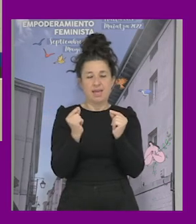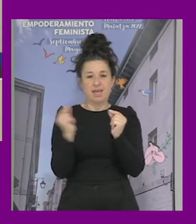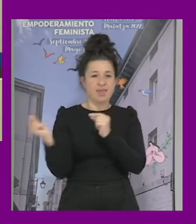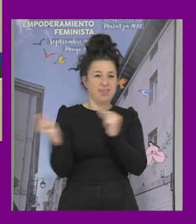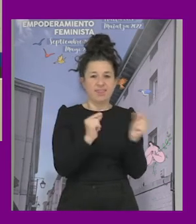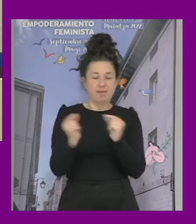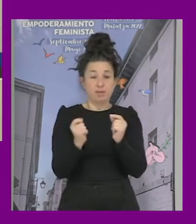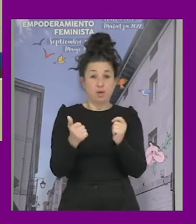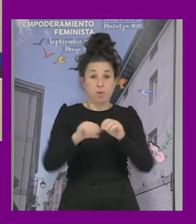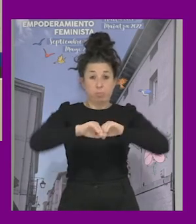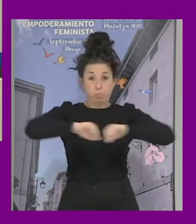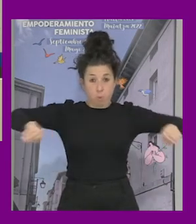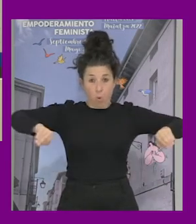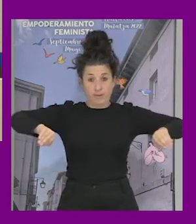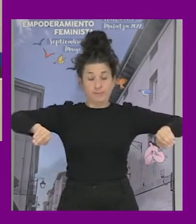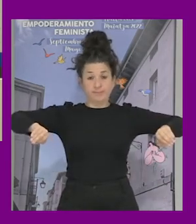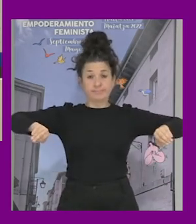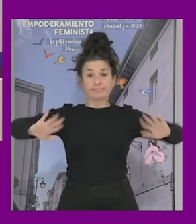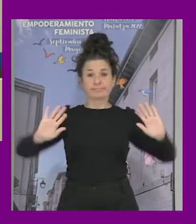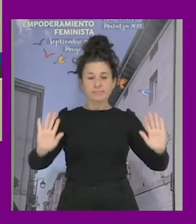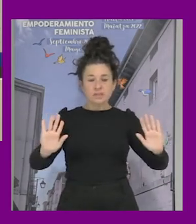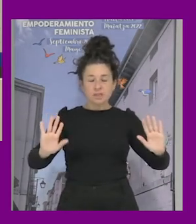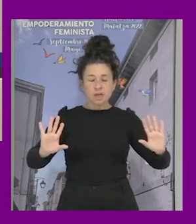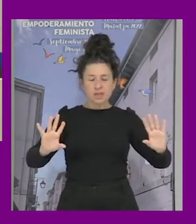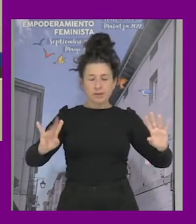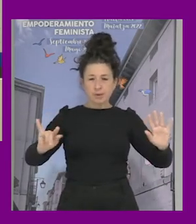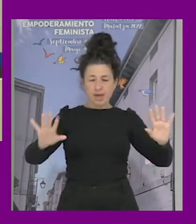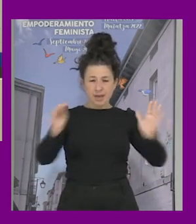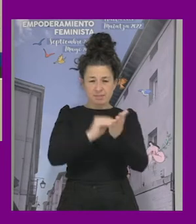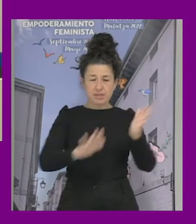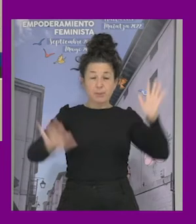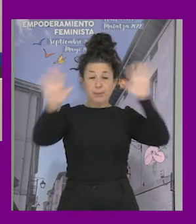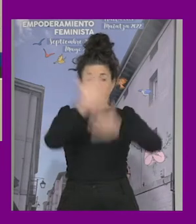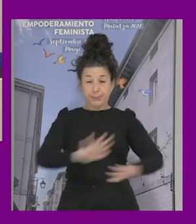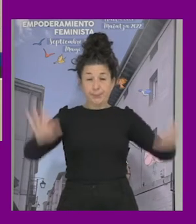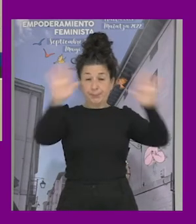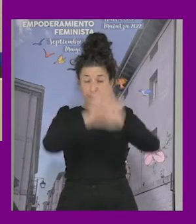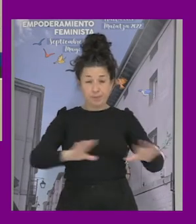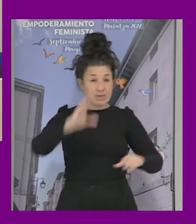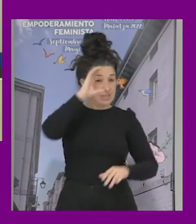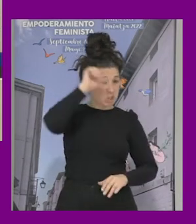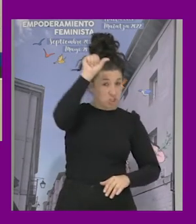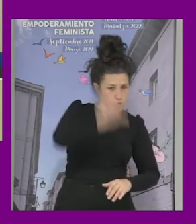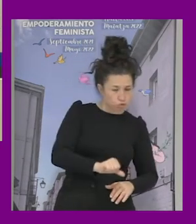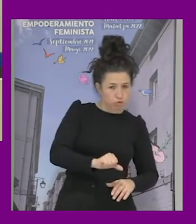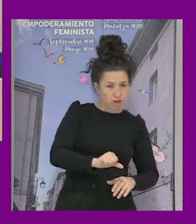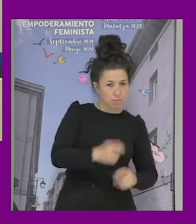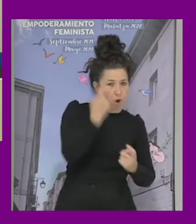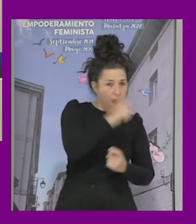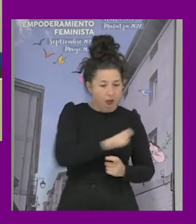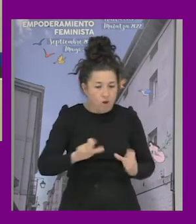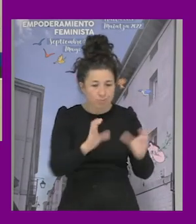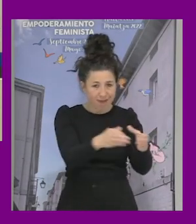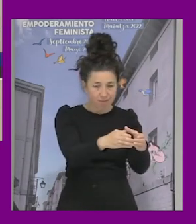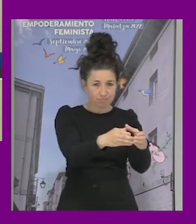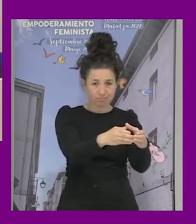polarizado y donde hay mucho ruido que dificulta la escucha la escucha entre el alumnado del